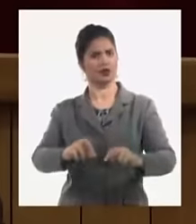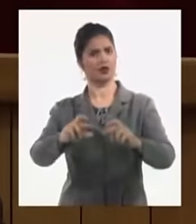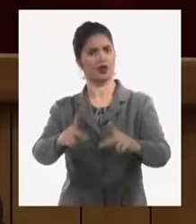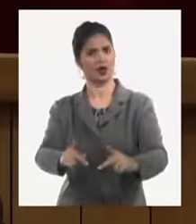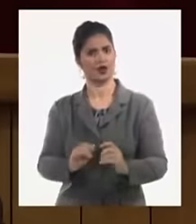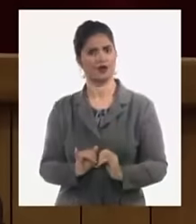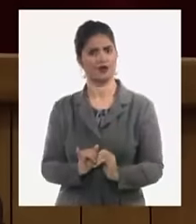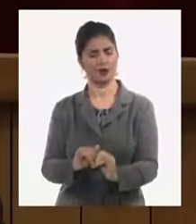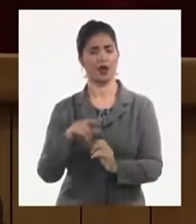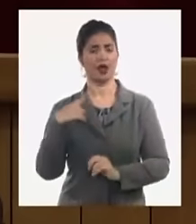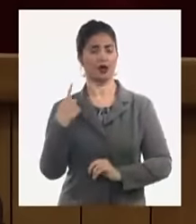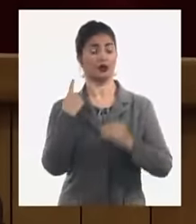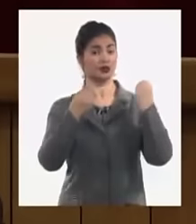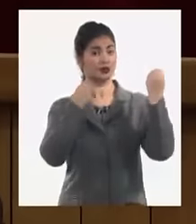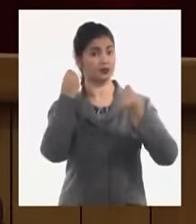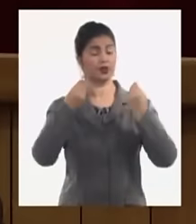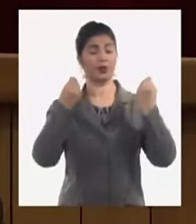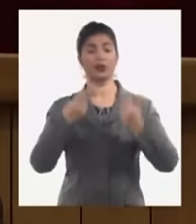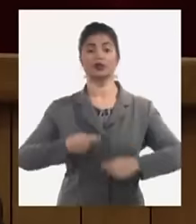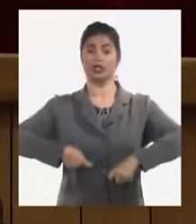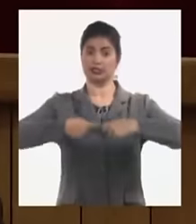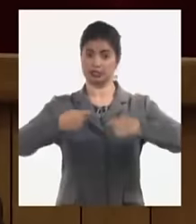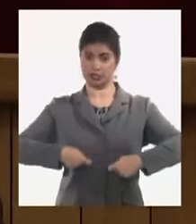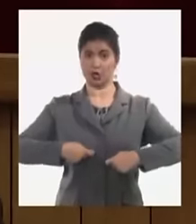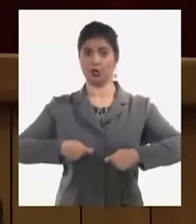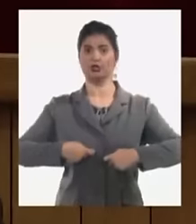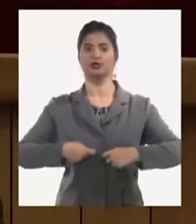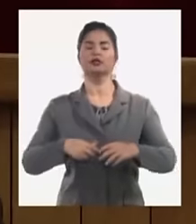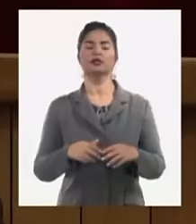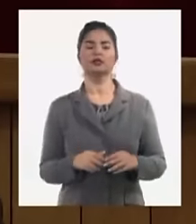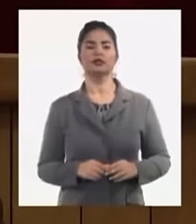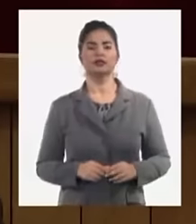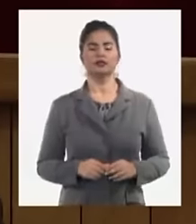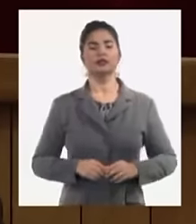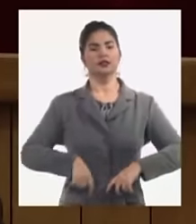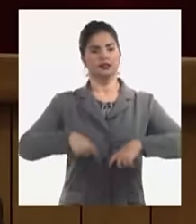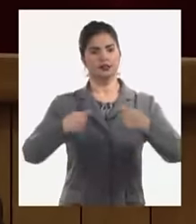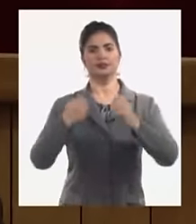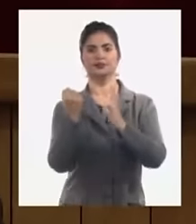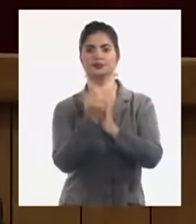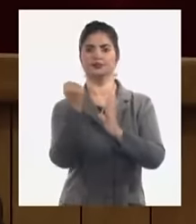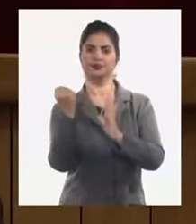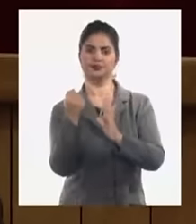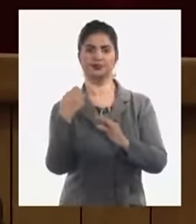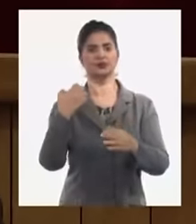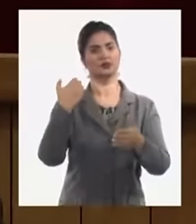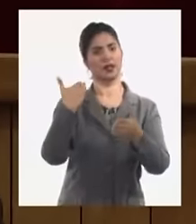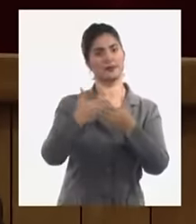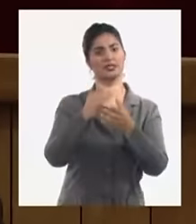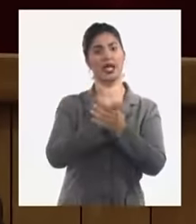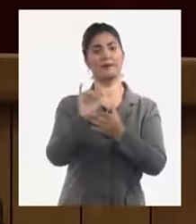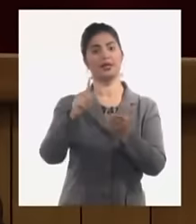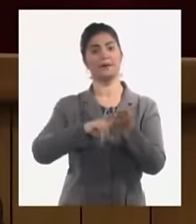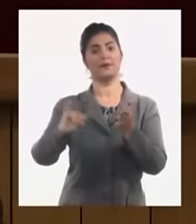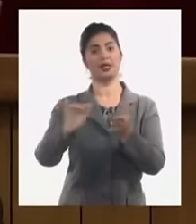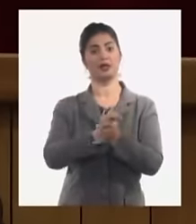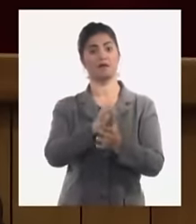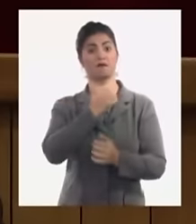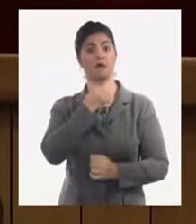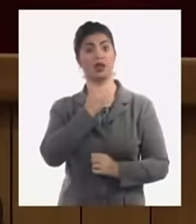consideramos que la decisión de pasar a aprobar las MIPIMES fue una decisión correcta